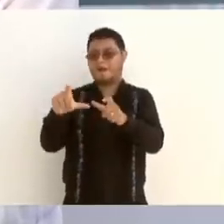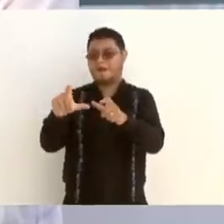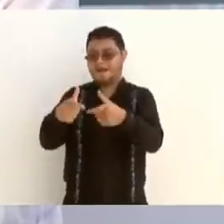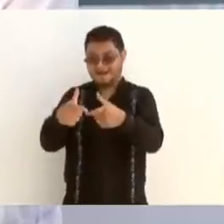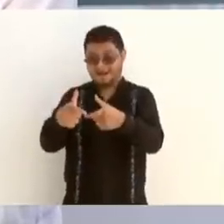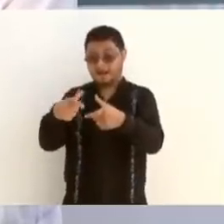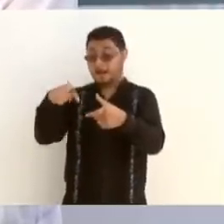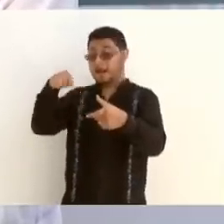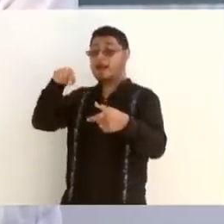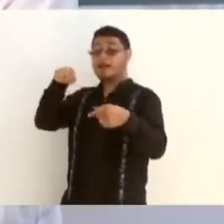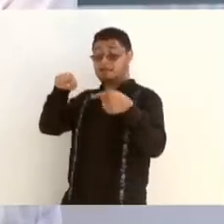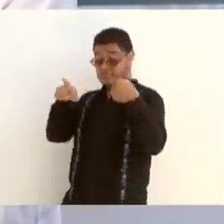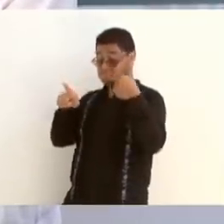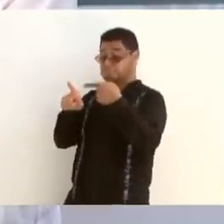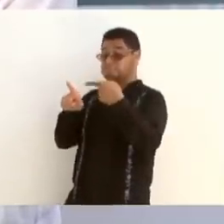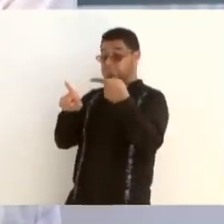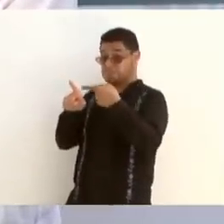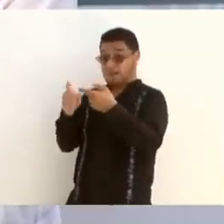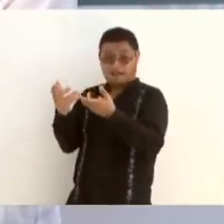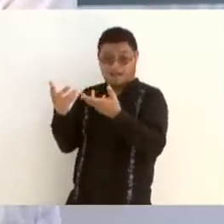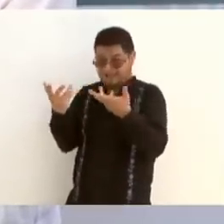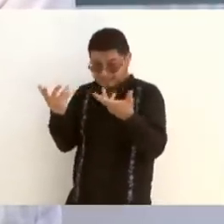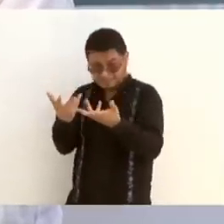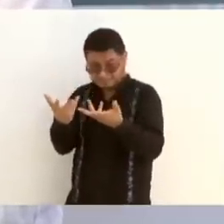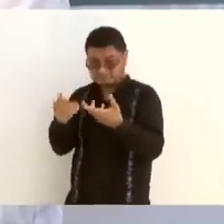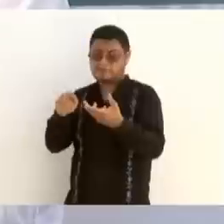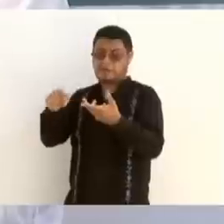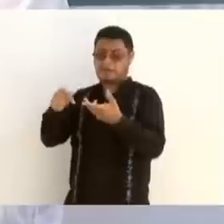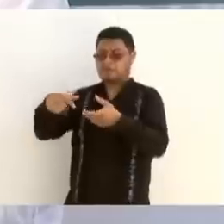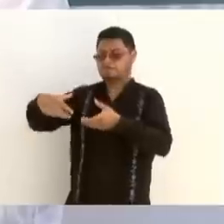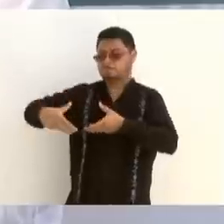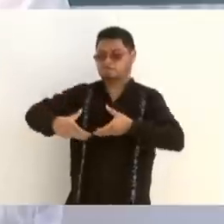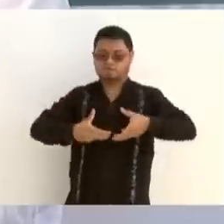la carretera del sureste.